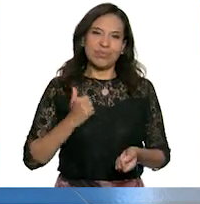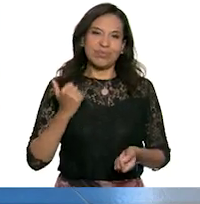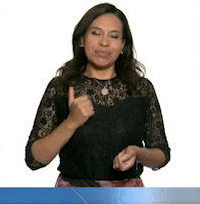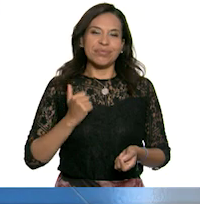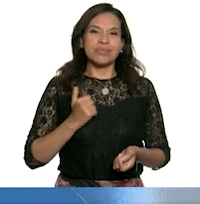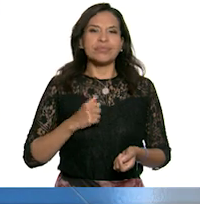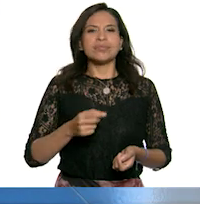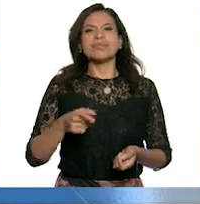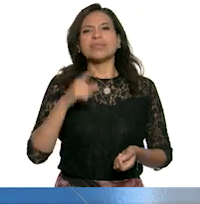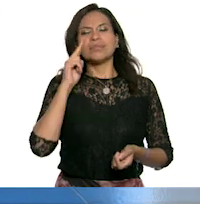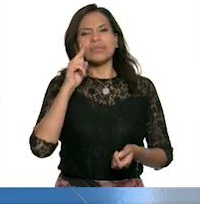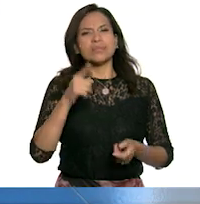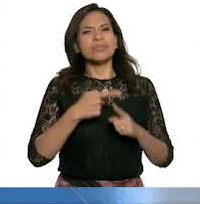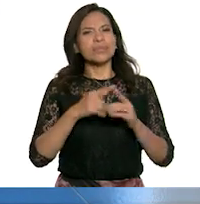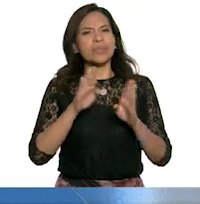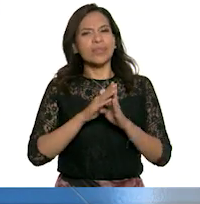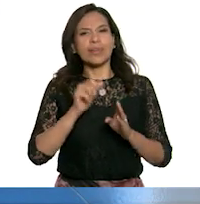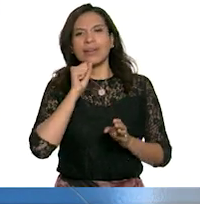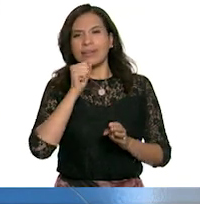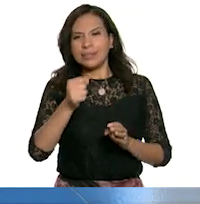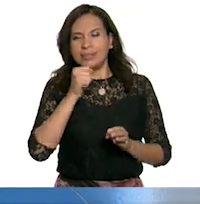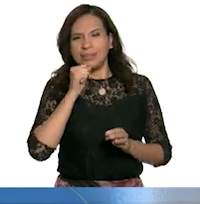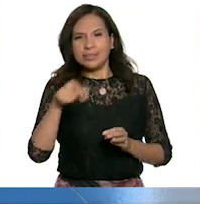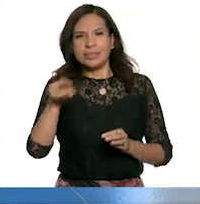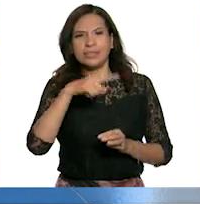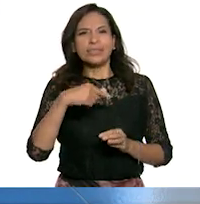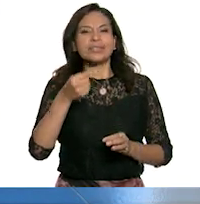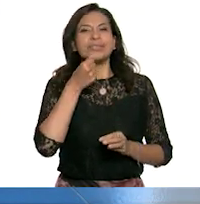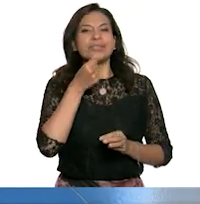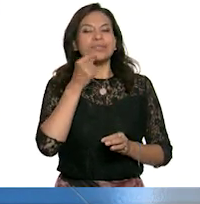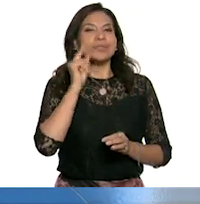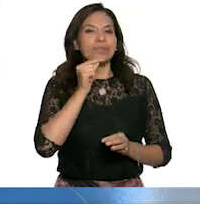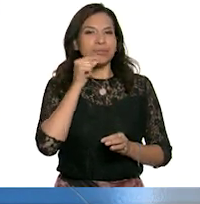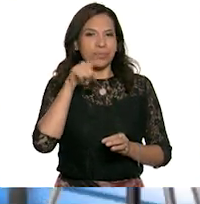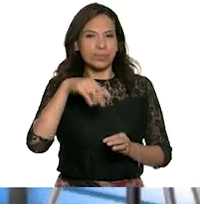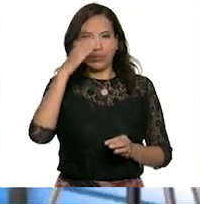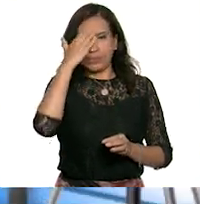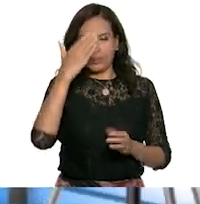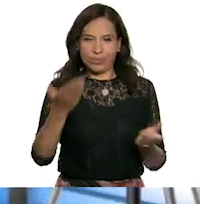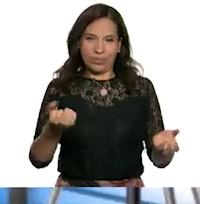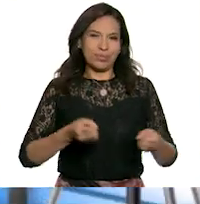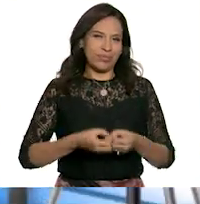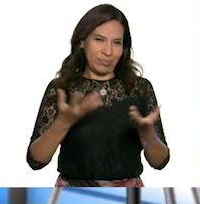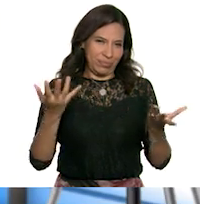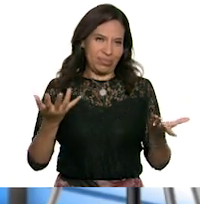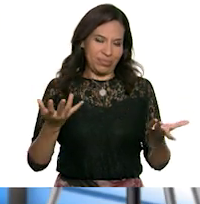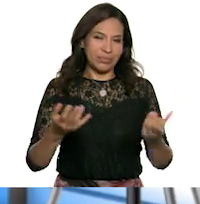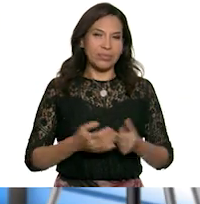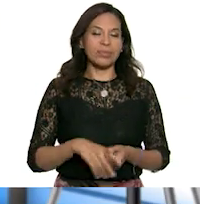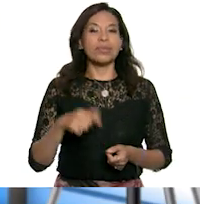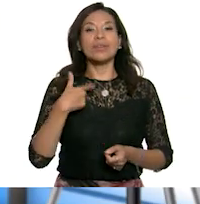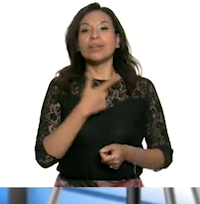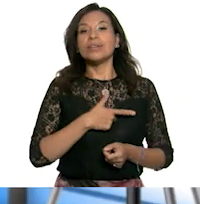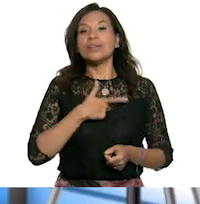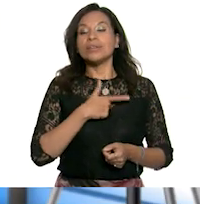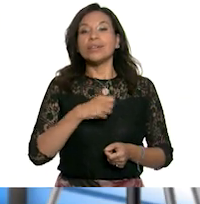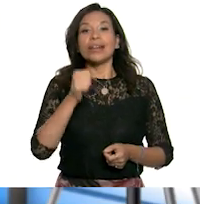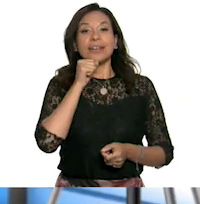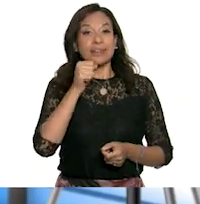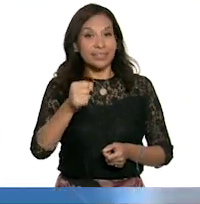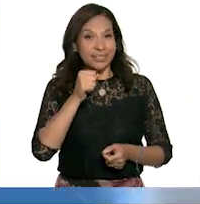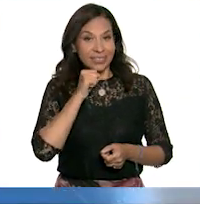Contédeme una entrevista para que las niñas y niños te conozcan. ¡Claro que sí! Me gustan las